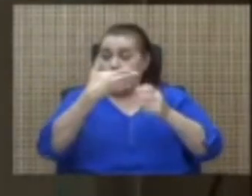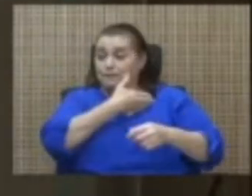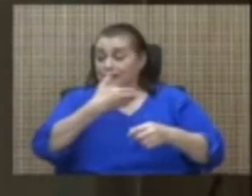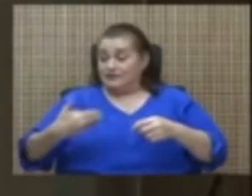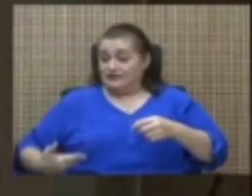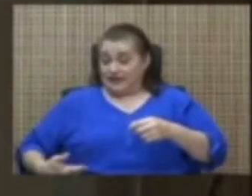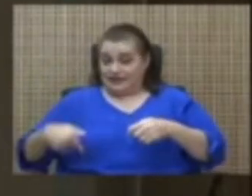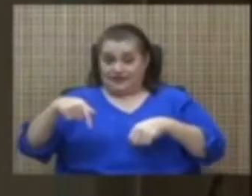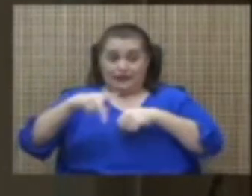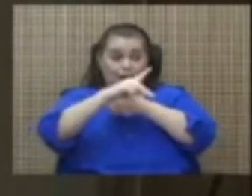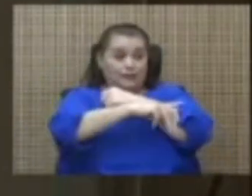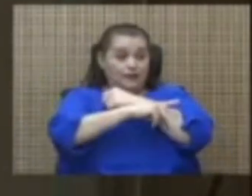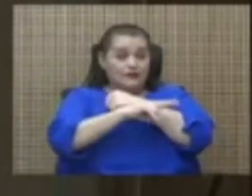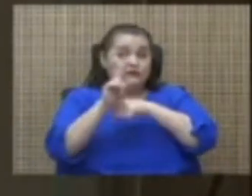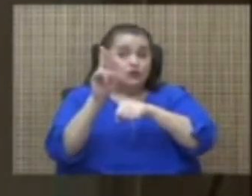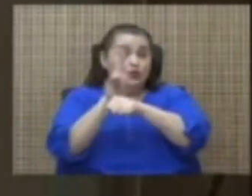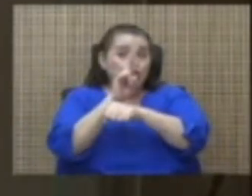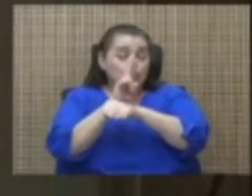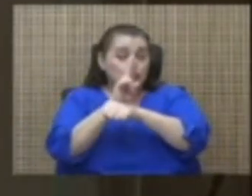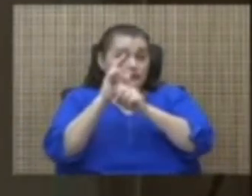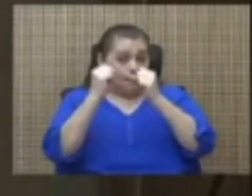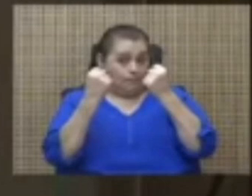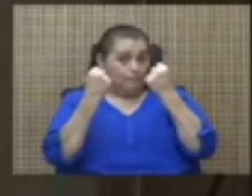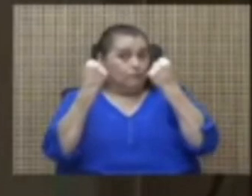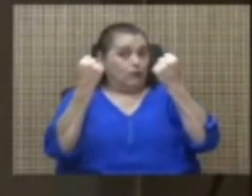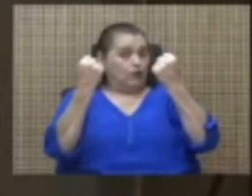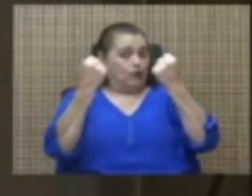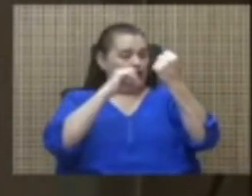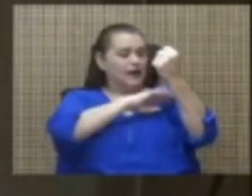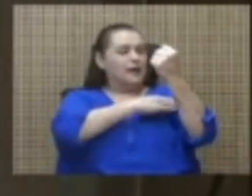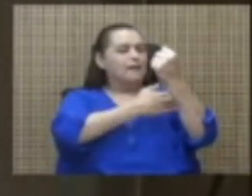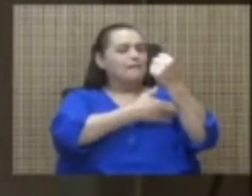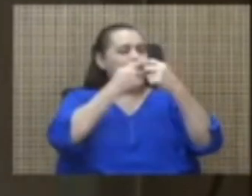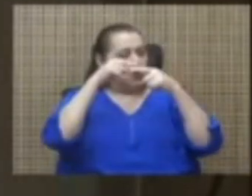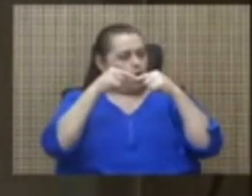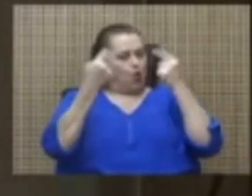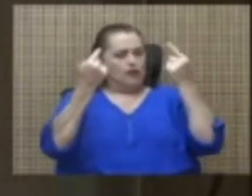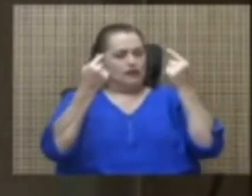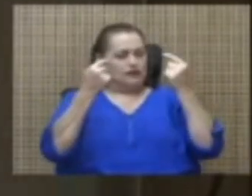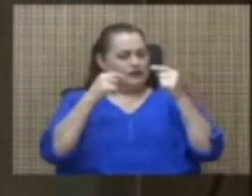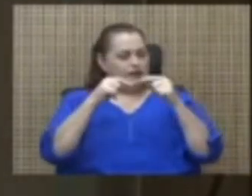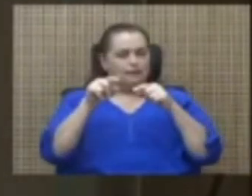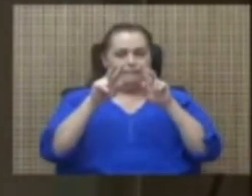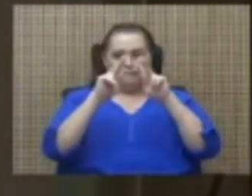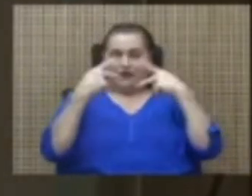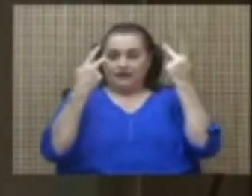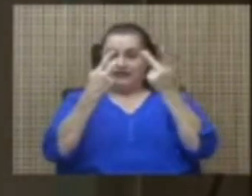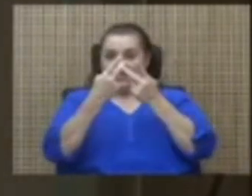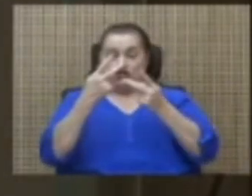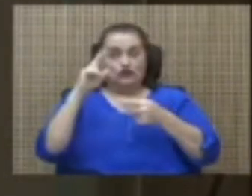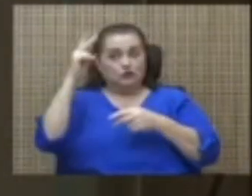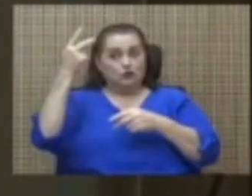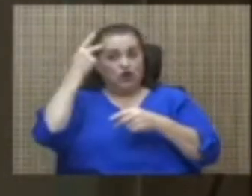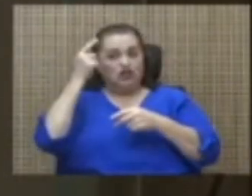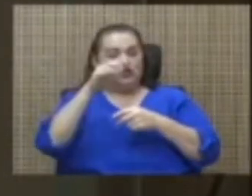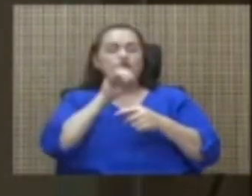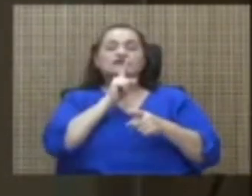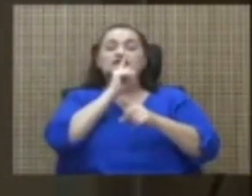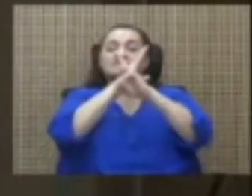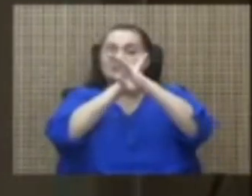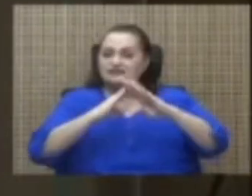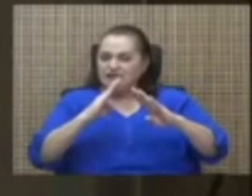república está usando el poder para bebanchismo político y para buscar silenciar a quienes son sus críticos.